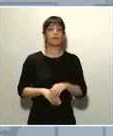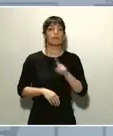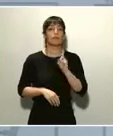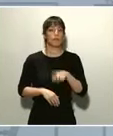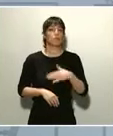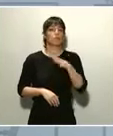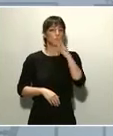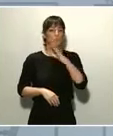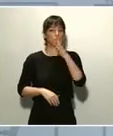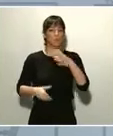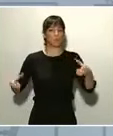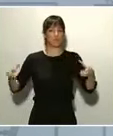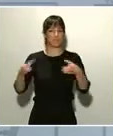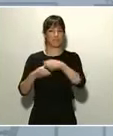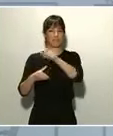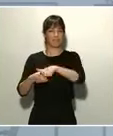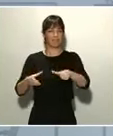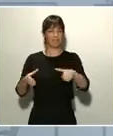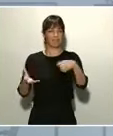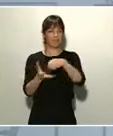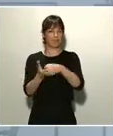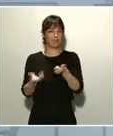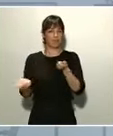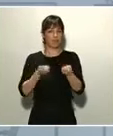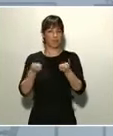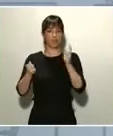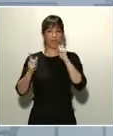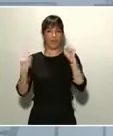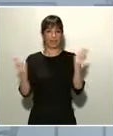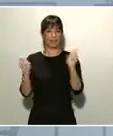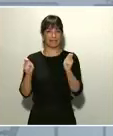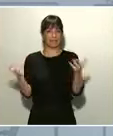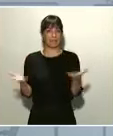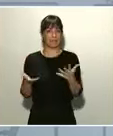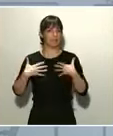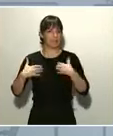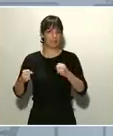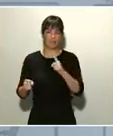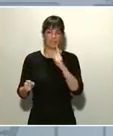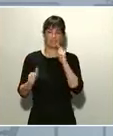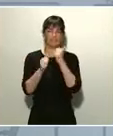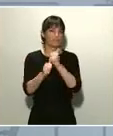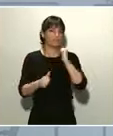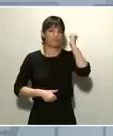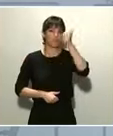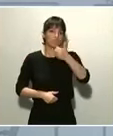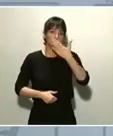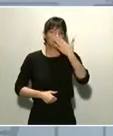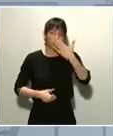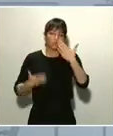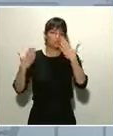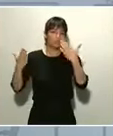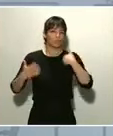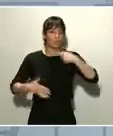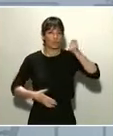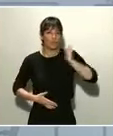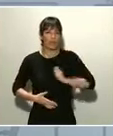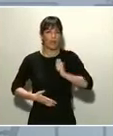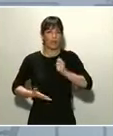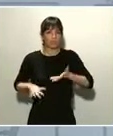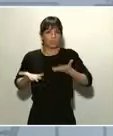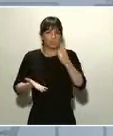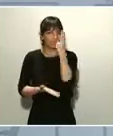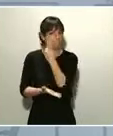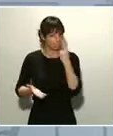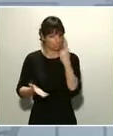Coordinación de Alertas y Emergencias Sanitarias, a las cuales siempre agradeceremos su profesionalidad y su dedicación y su compromiso. Y, por supuesto, también